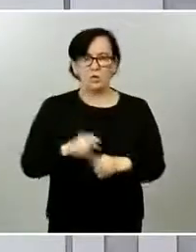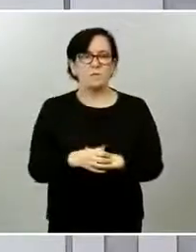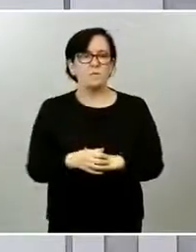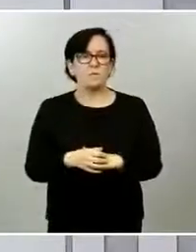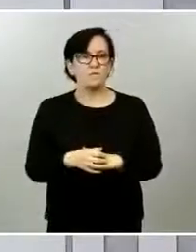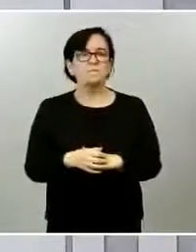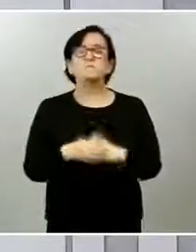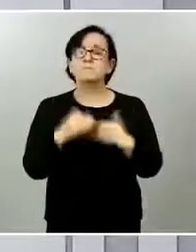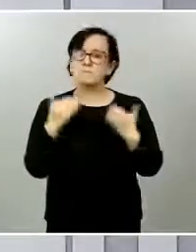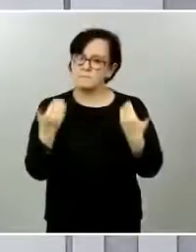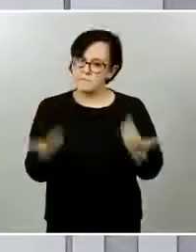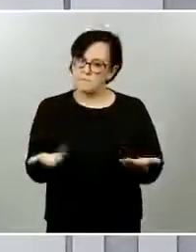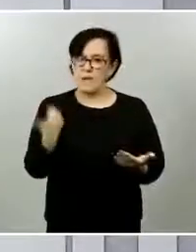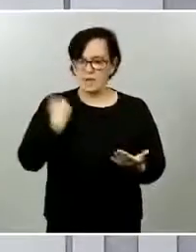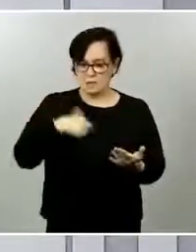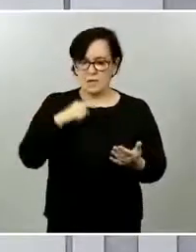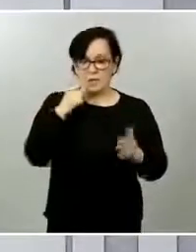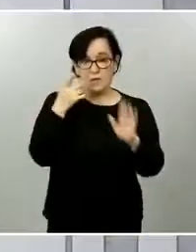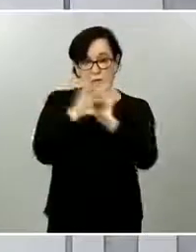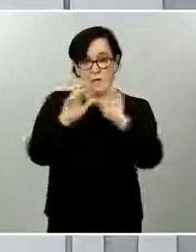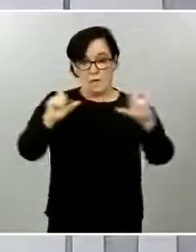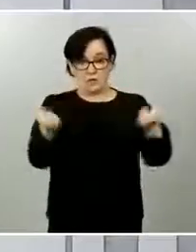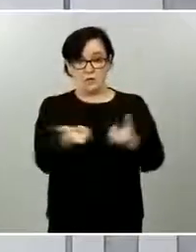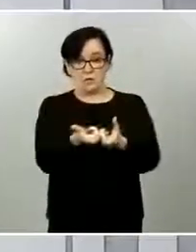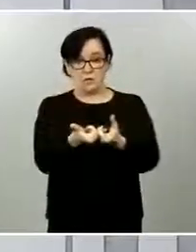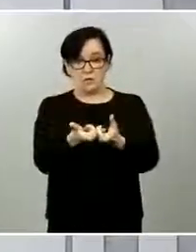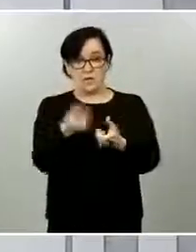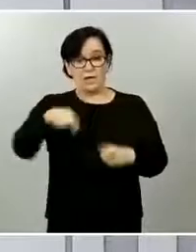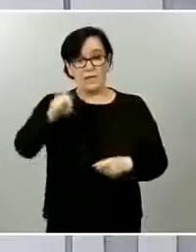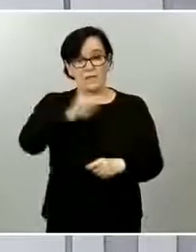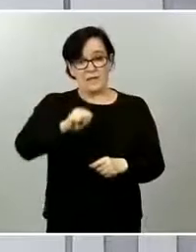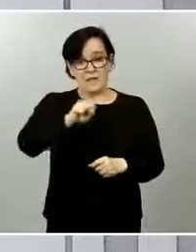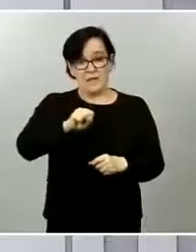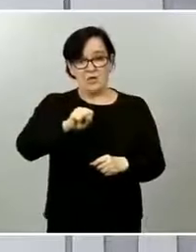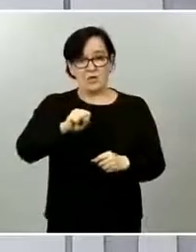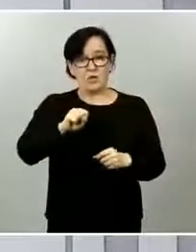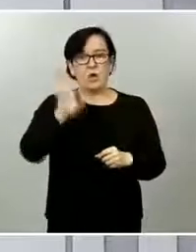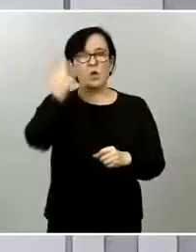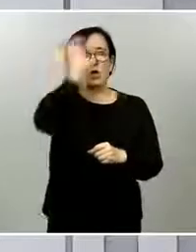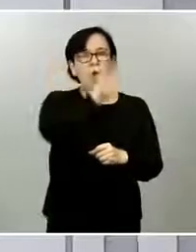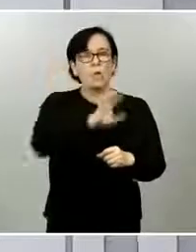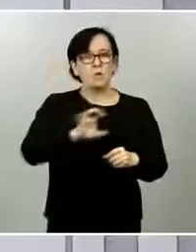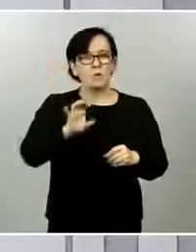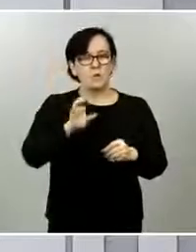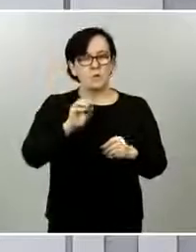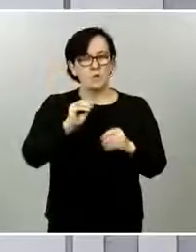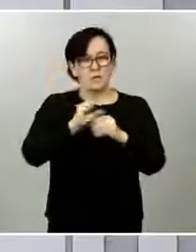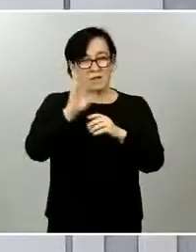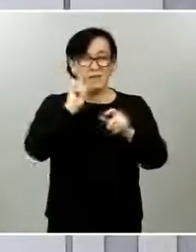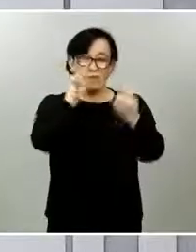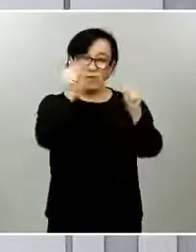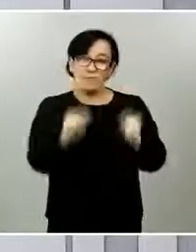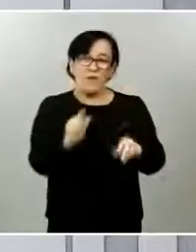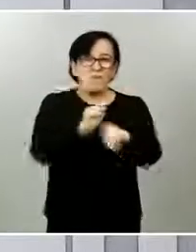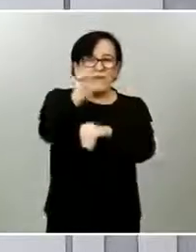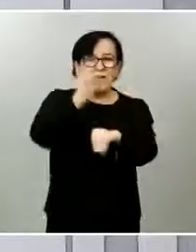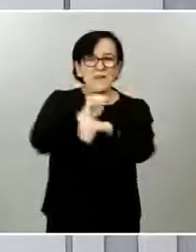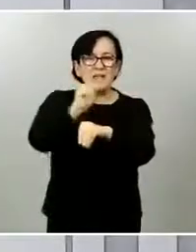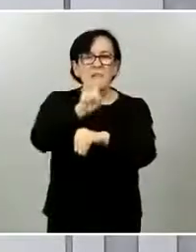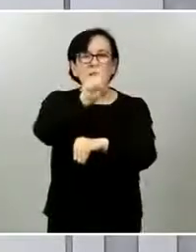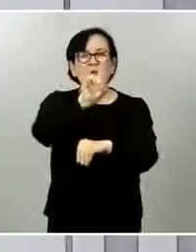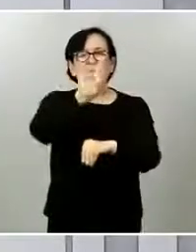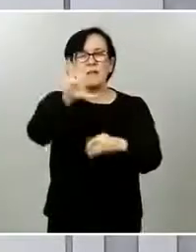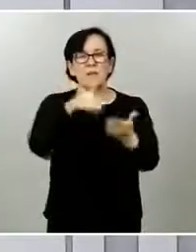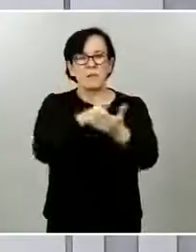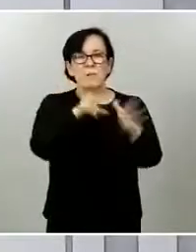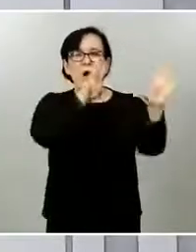sustituye a los que ya se asignan con cargo a los sistemas de financiación autonómica. De hecho, y así lo